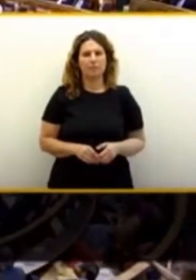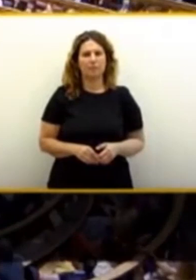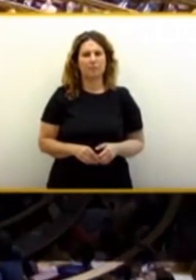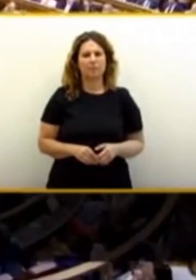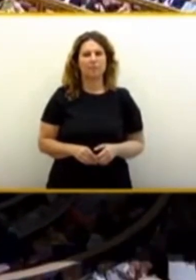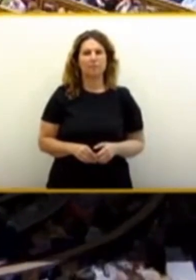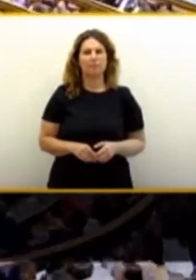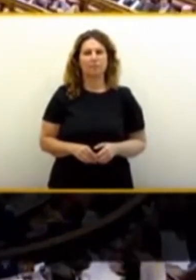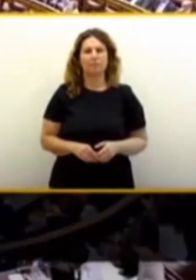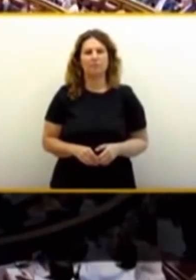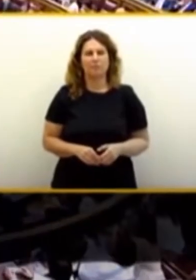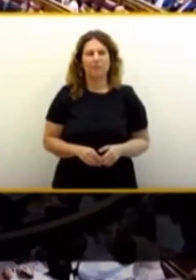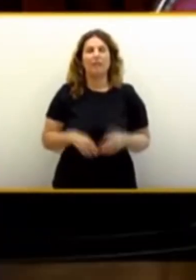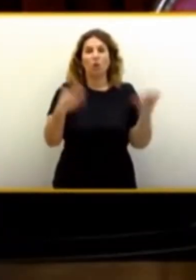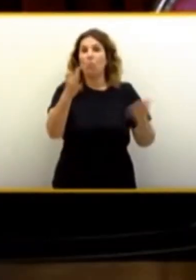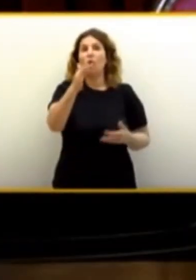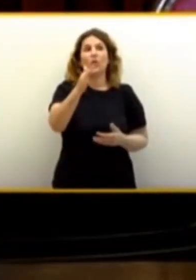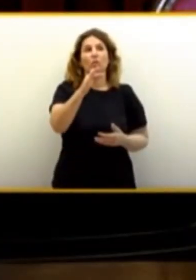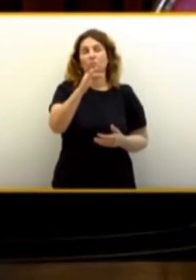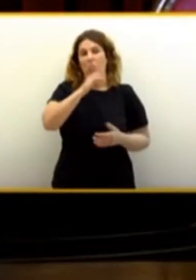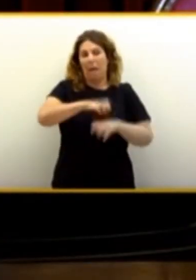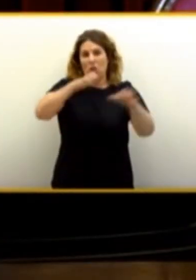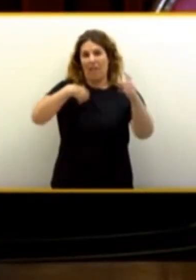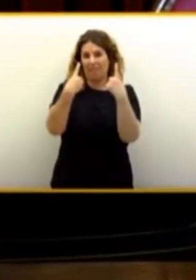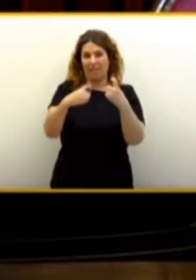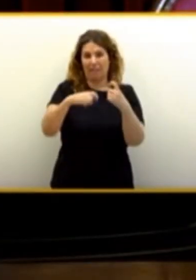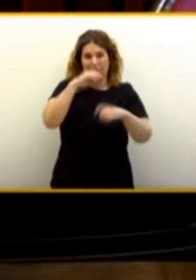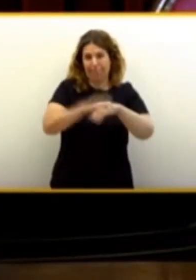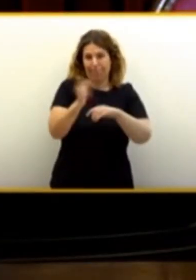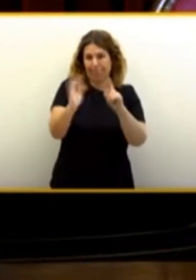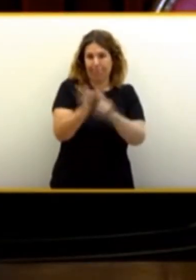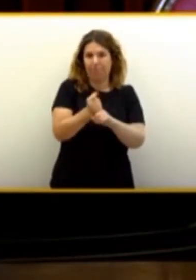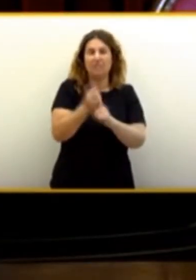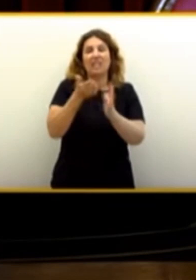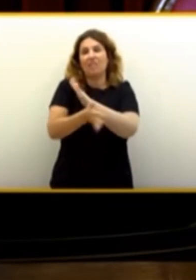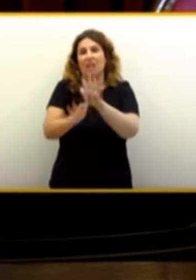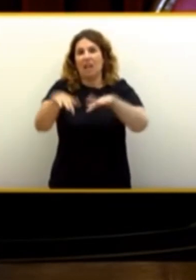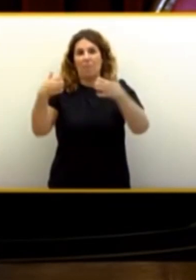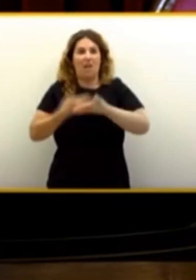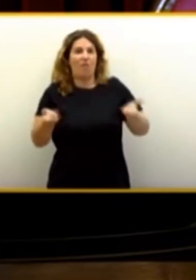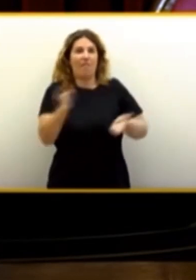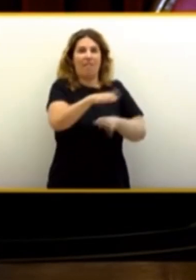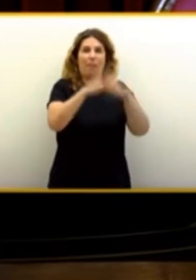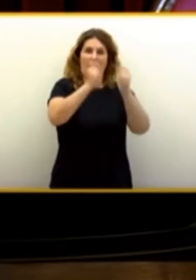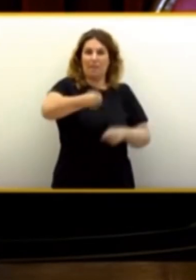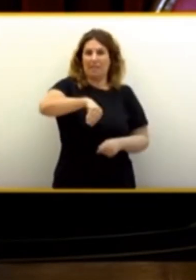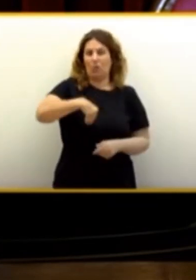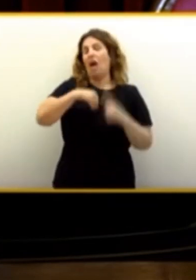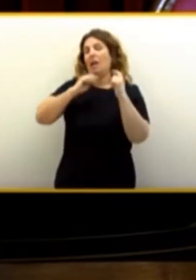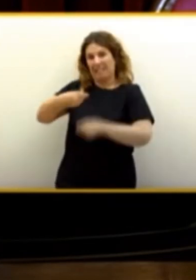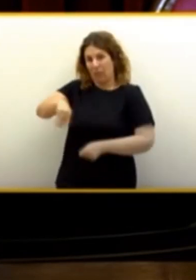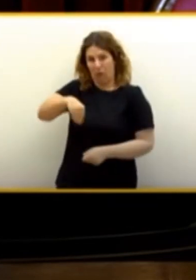Al no haberse alcanzado la mayoría requerida y, en consecuencia, al no haberse otorgado la confianza de la Cámara para la investidura, esta